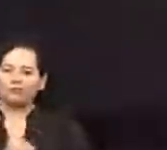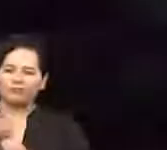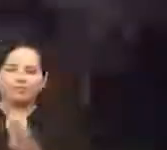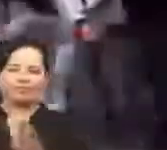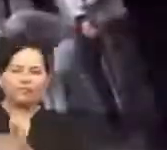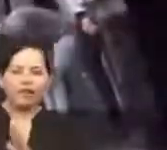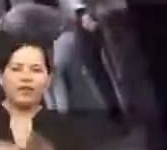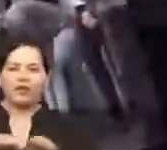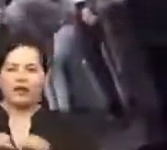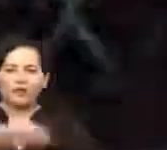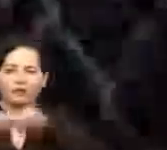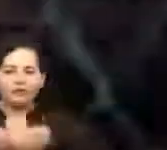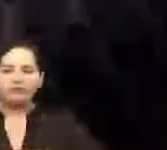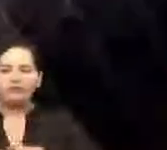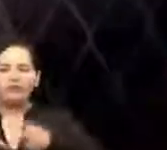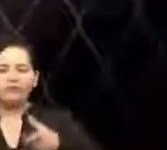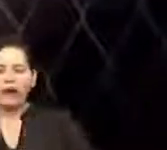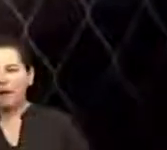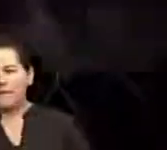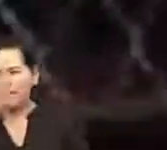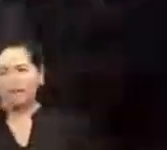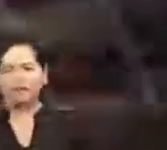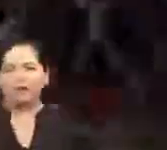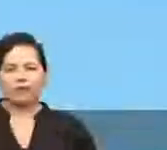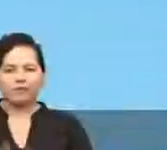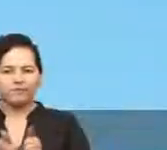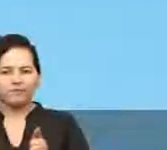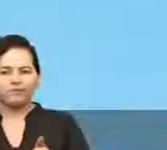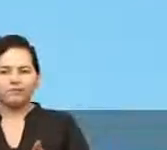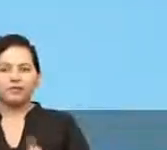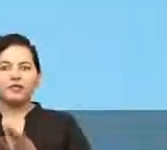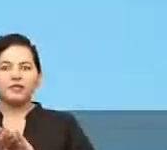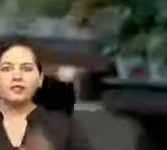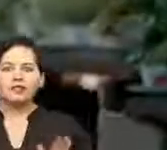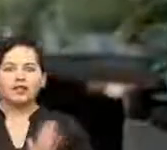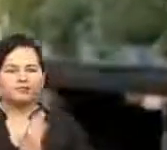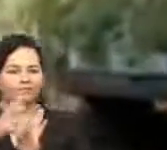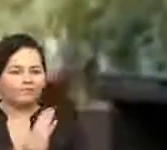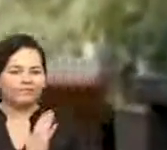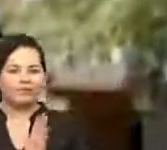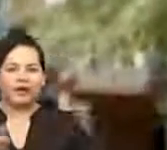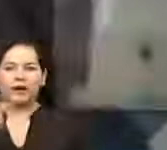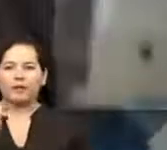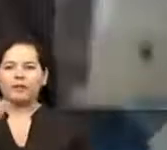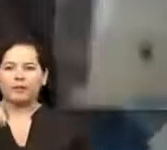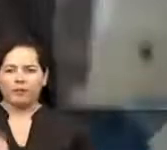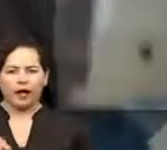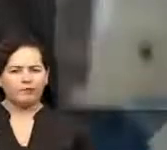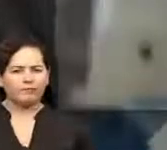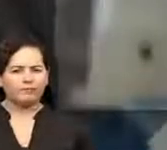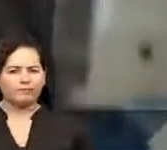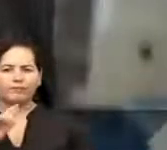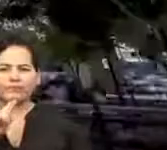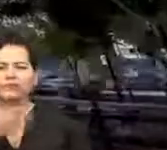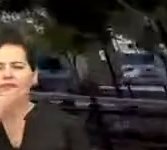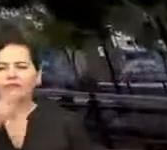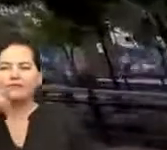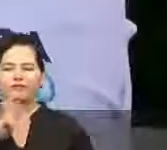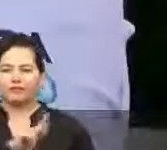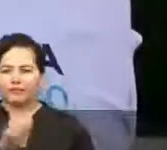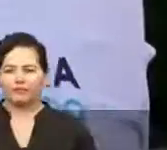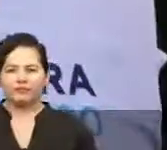oportunidades. Desempleo en aumento. Es el México del proceso de Morena. Llegó la hora de corregir. El PAN gobierna mejor y gobierna para todas y todos.